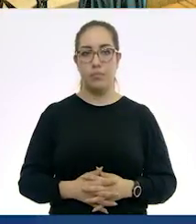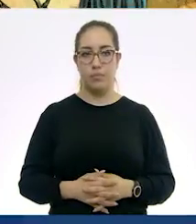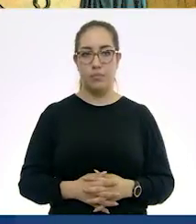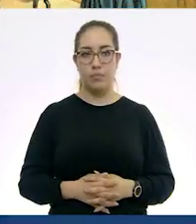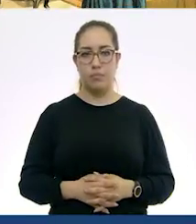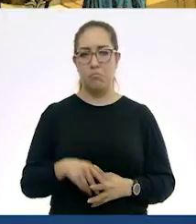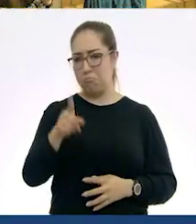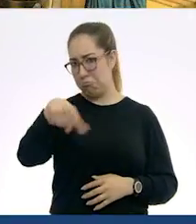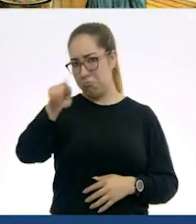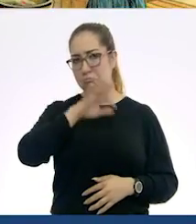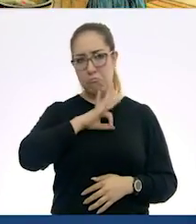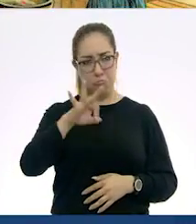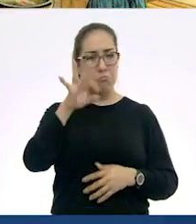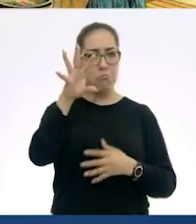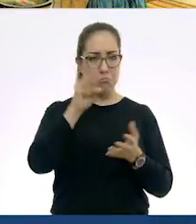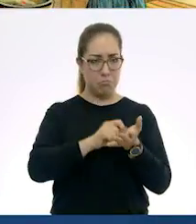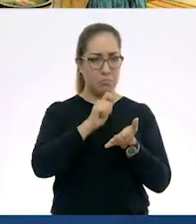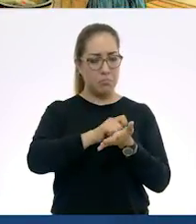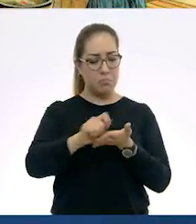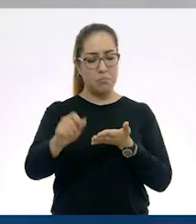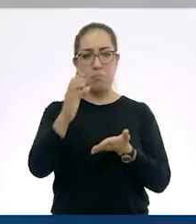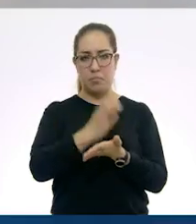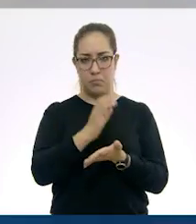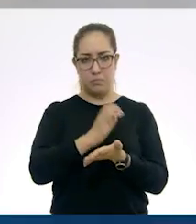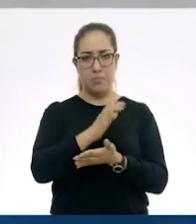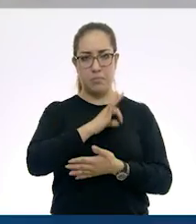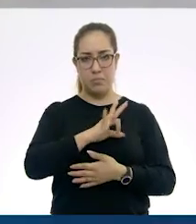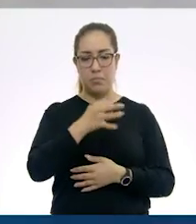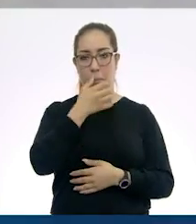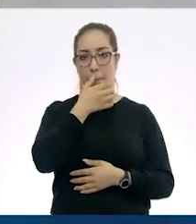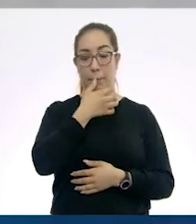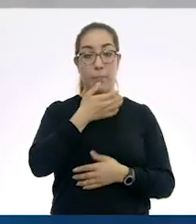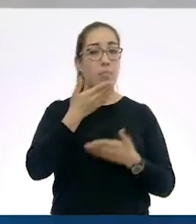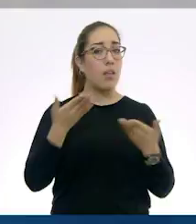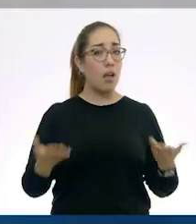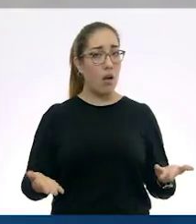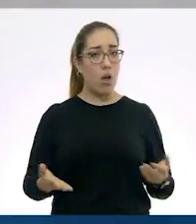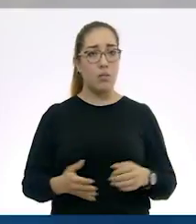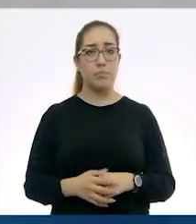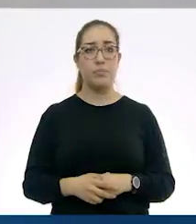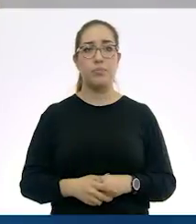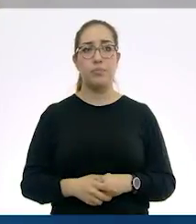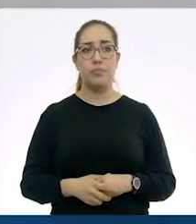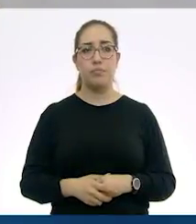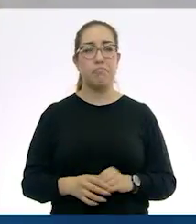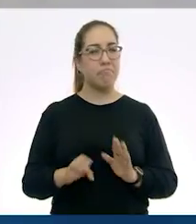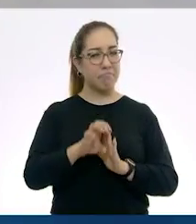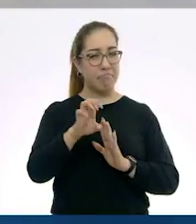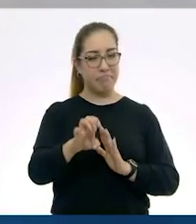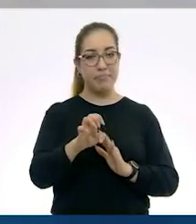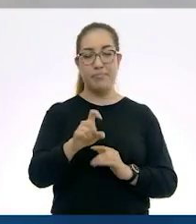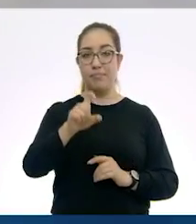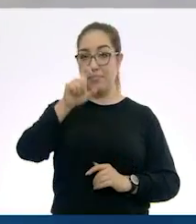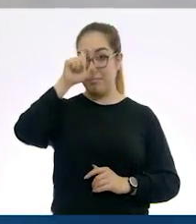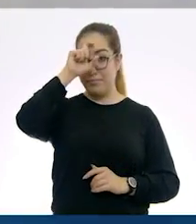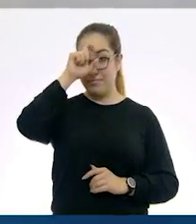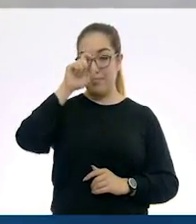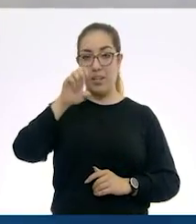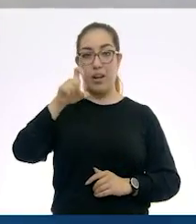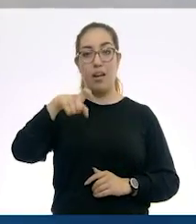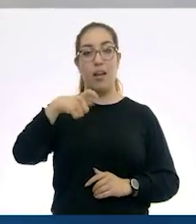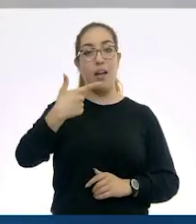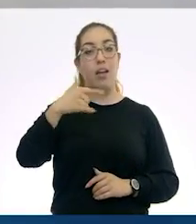Anoten ustedes esto en su cuaderno. Y ahora, por ejemplo, vamos a hablar de Egipto. ¿Ustedes qué